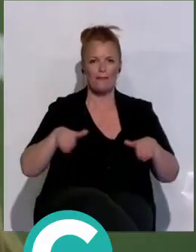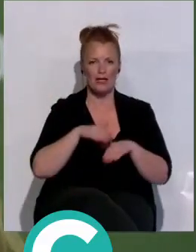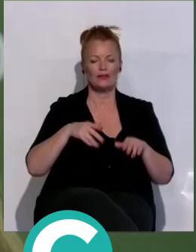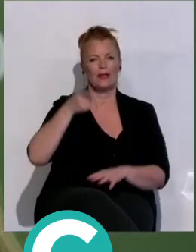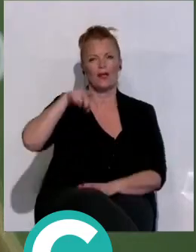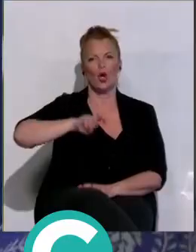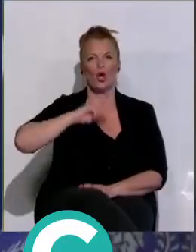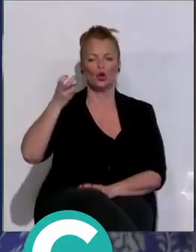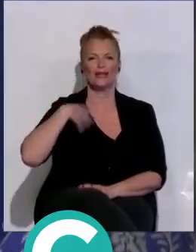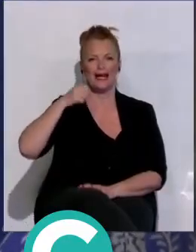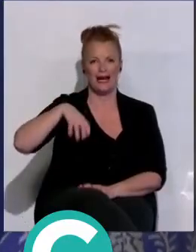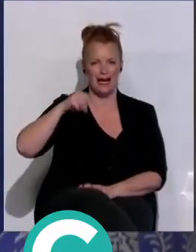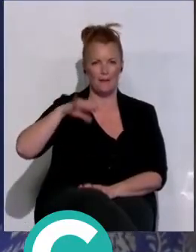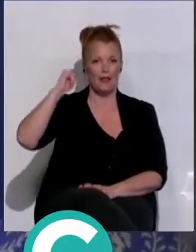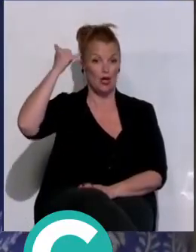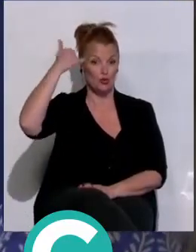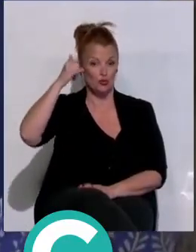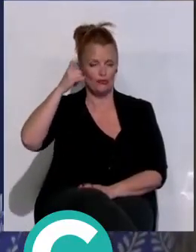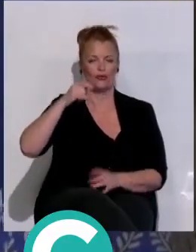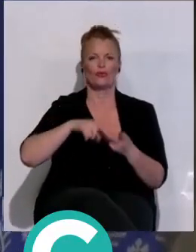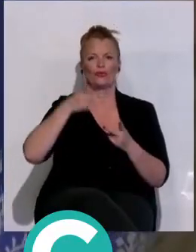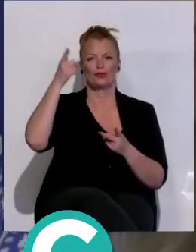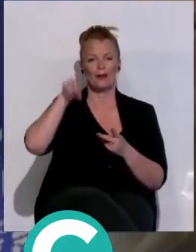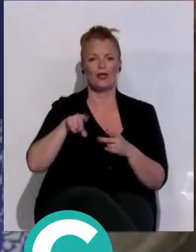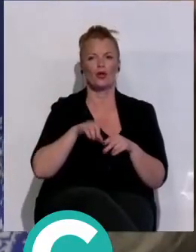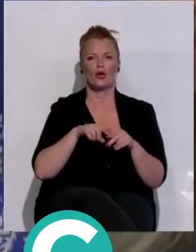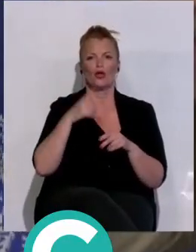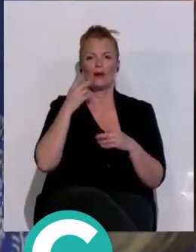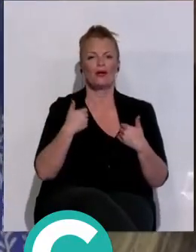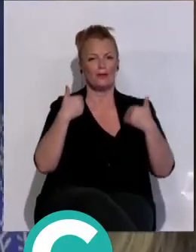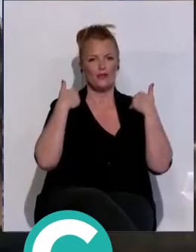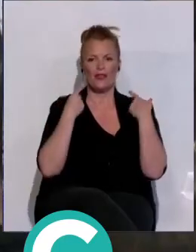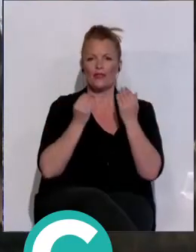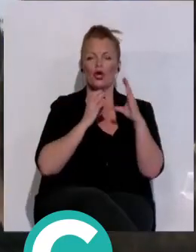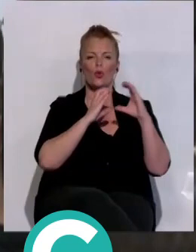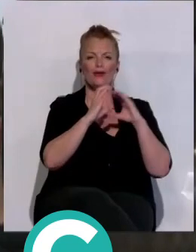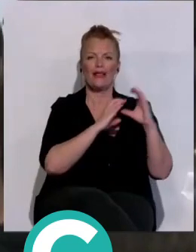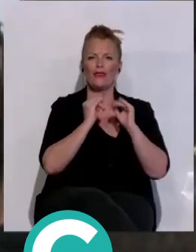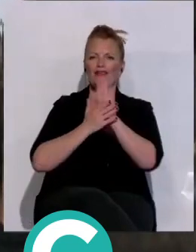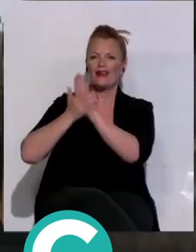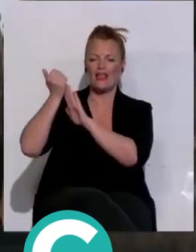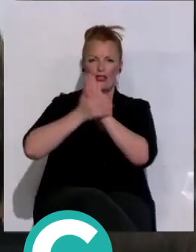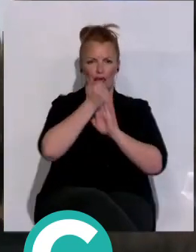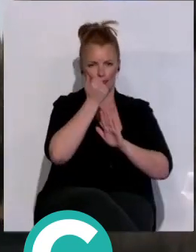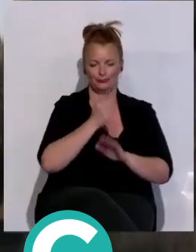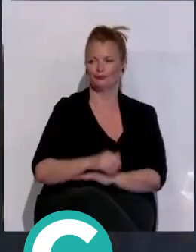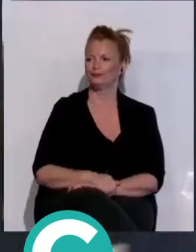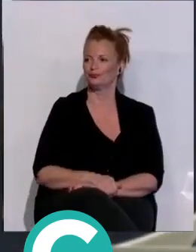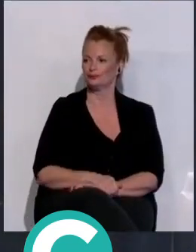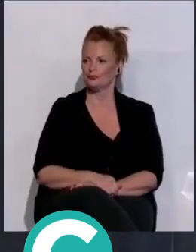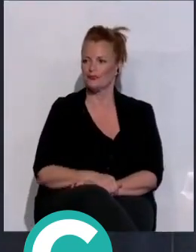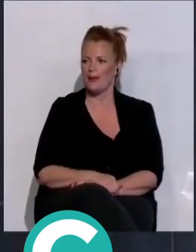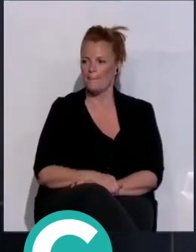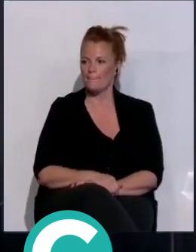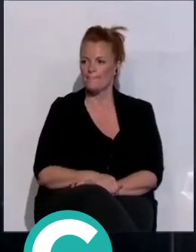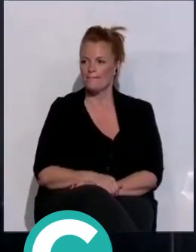mundial de kai surf y Carmen Calvo, ex-yudoca y responsable de comunicación de la Federación Española de Judo. Un cumpleaños